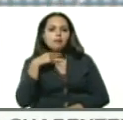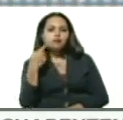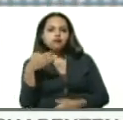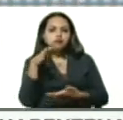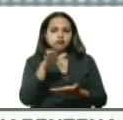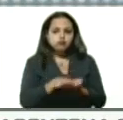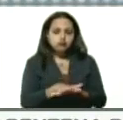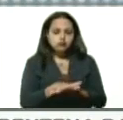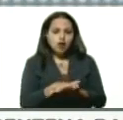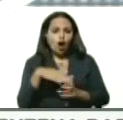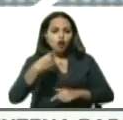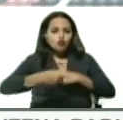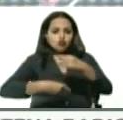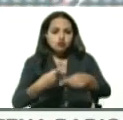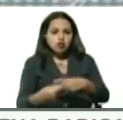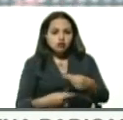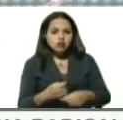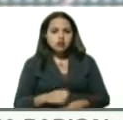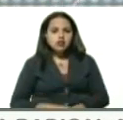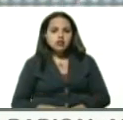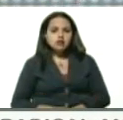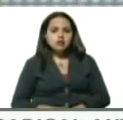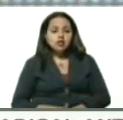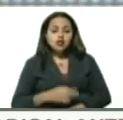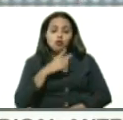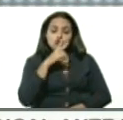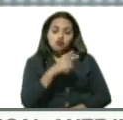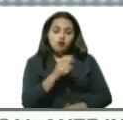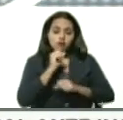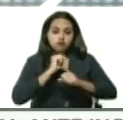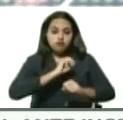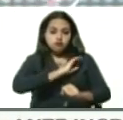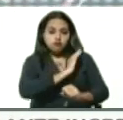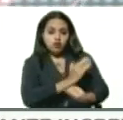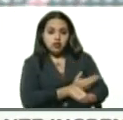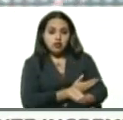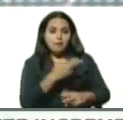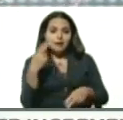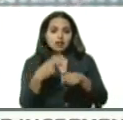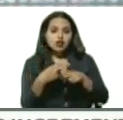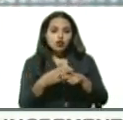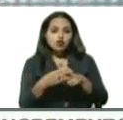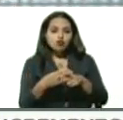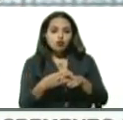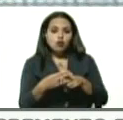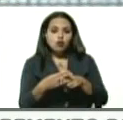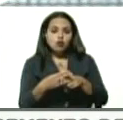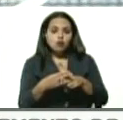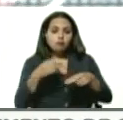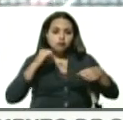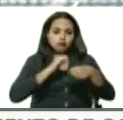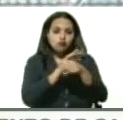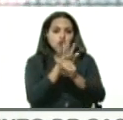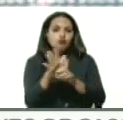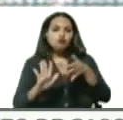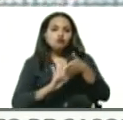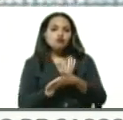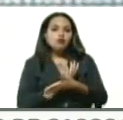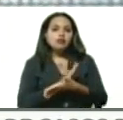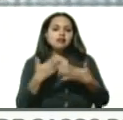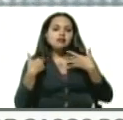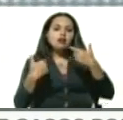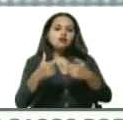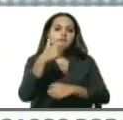de la acción letal de este peligroso virus sobre la salud de las